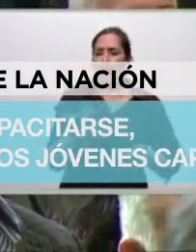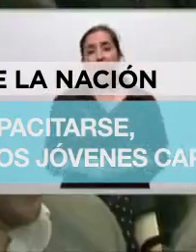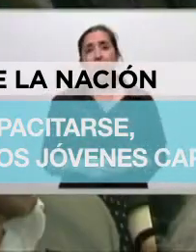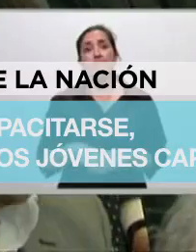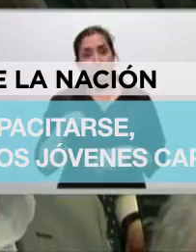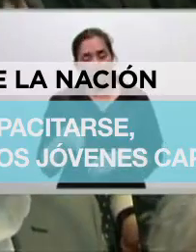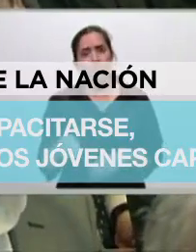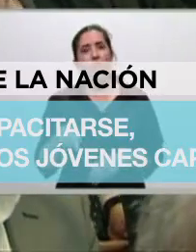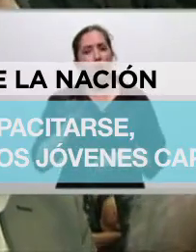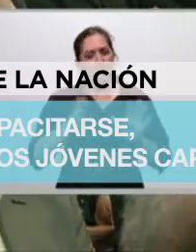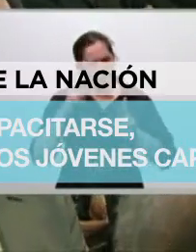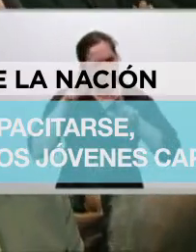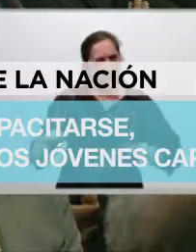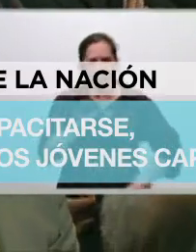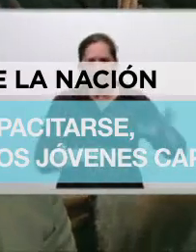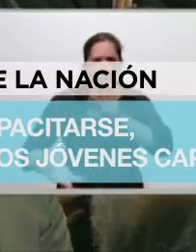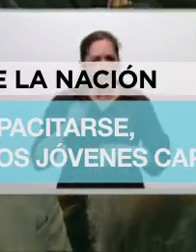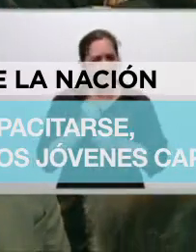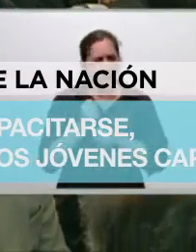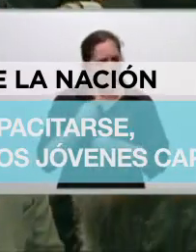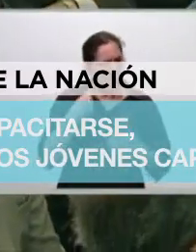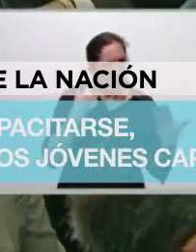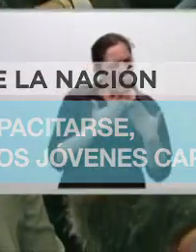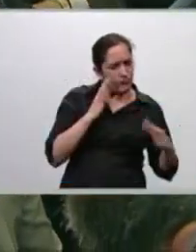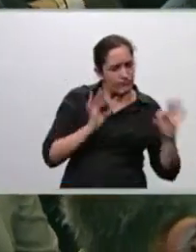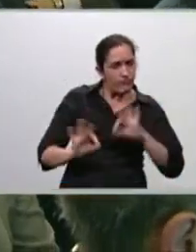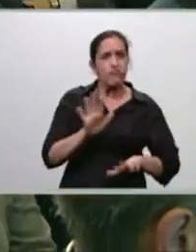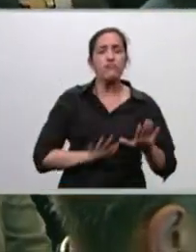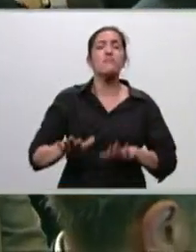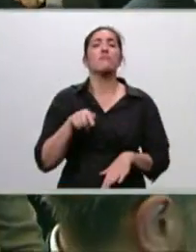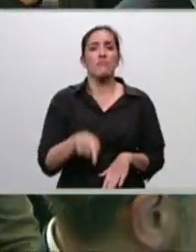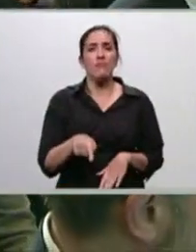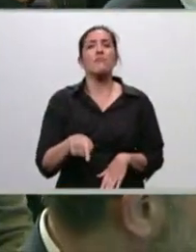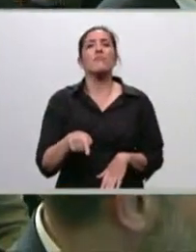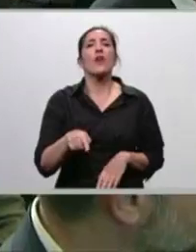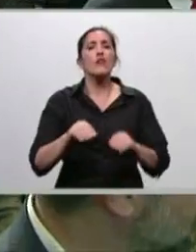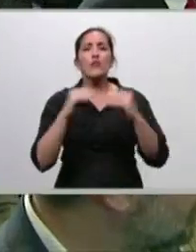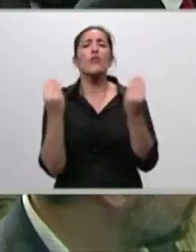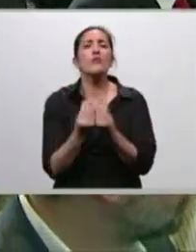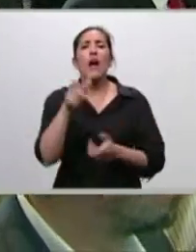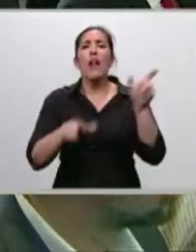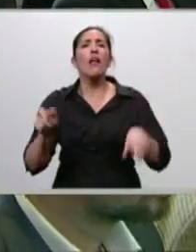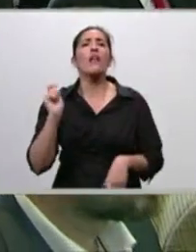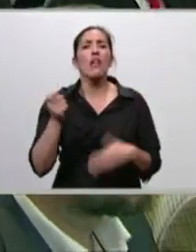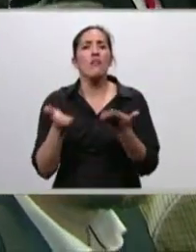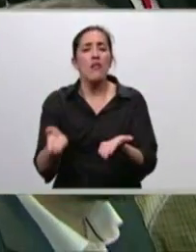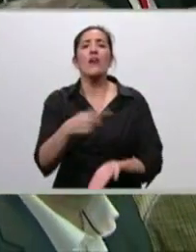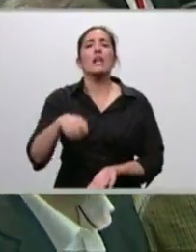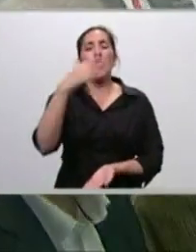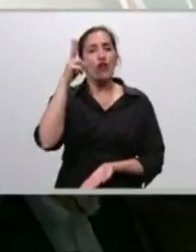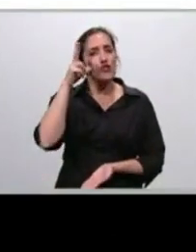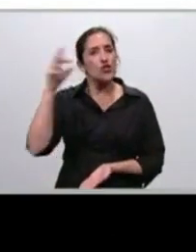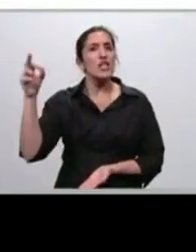capacitados. El conjunto de estas acciones abarca aproximadamente a 815.000